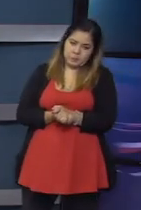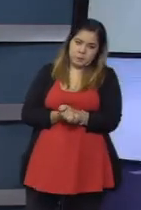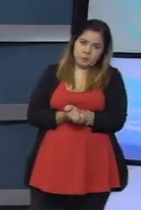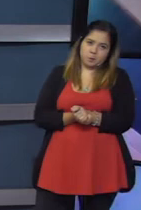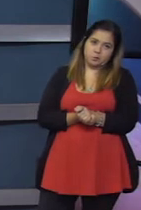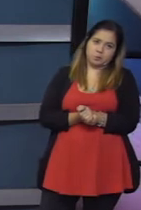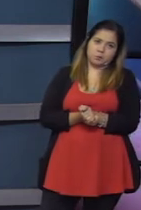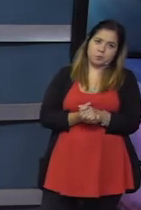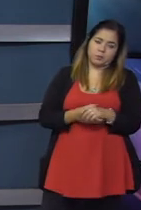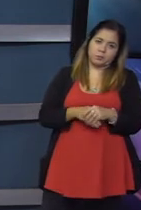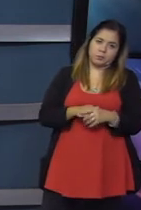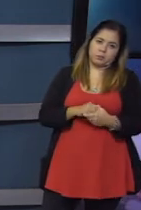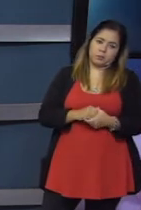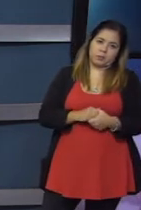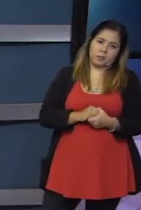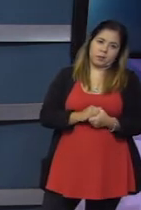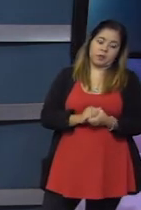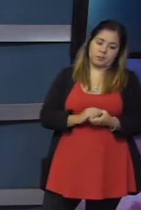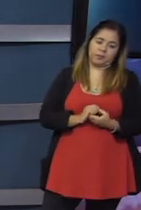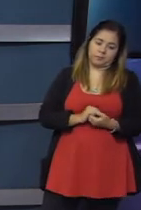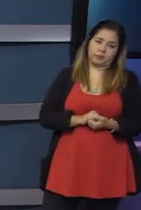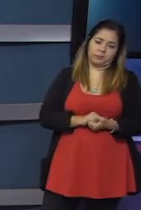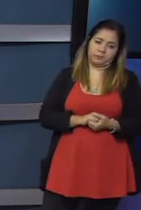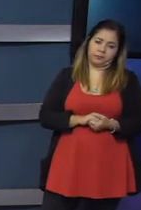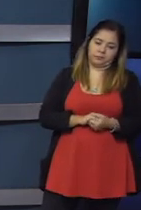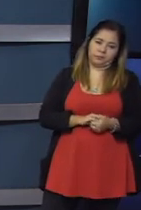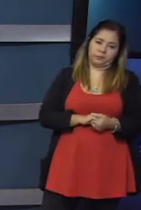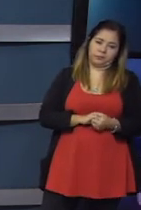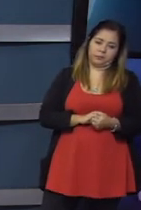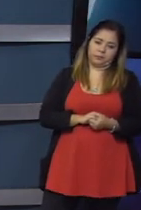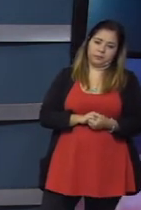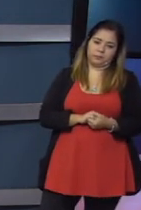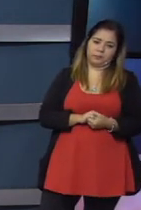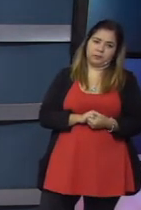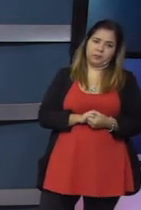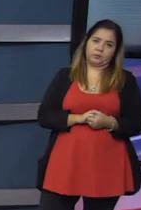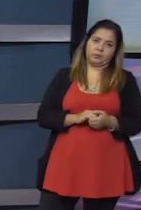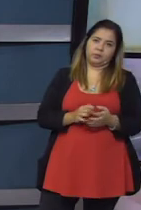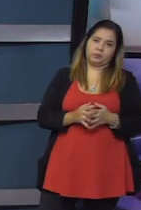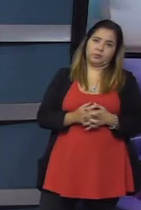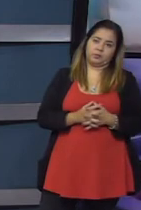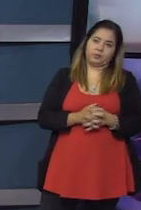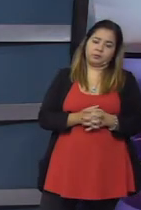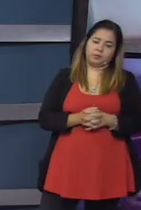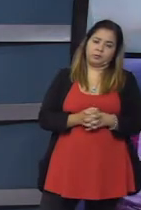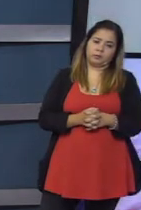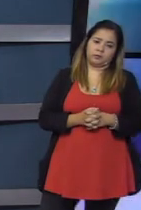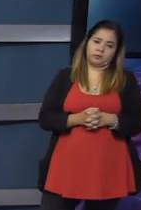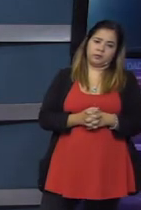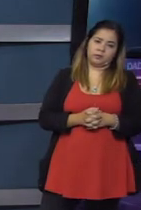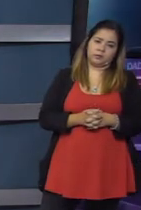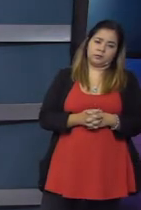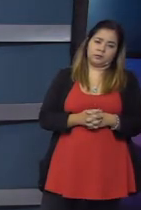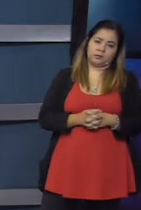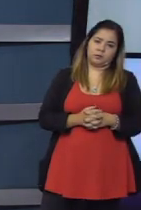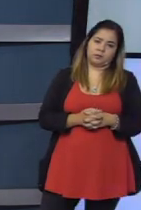ustedes están terminando, bueno, que se presentó ya para poder evaluarse la próxima semana? Sí, sí, nadie